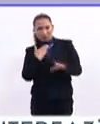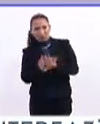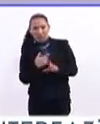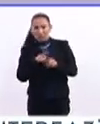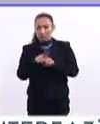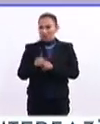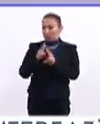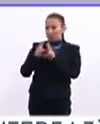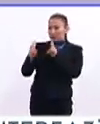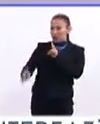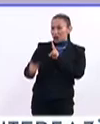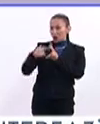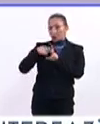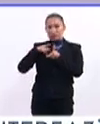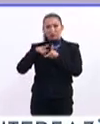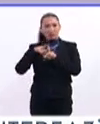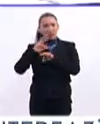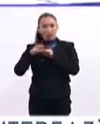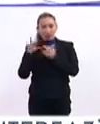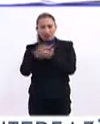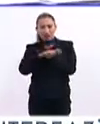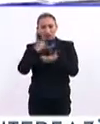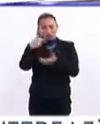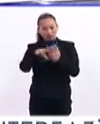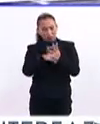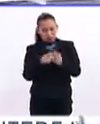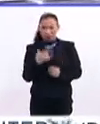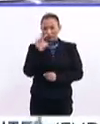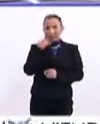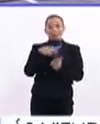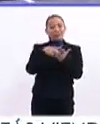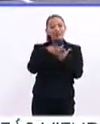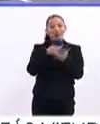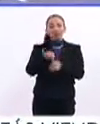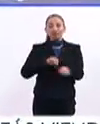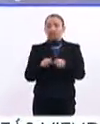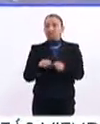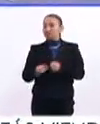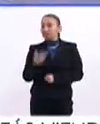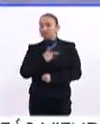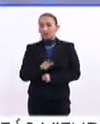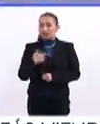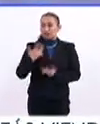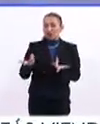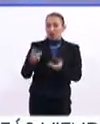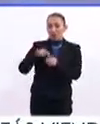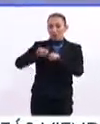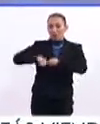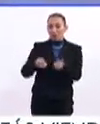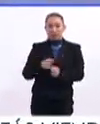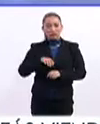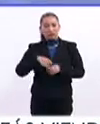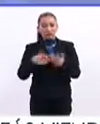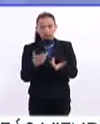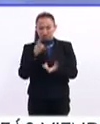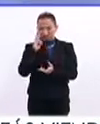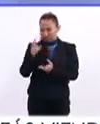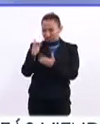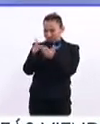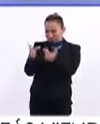hermanos, vecinitos, incluso destruir sus cosas. Si les gusta pintar, empiezan a romper sus colores, sus carayolas,